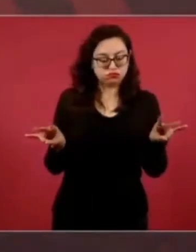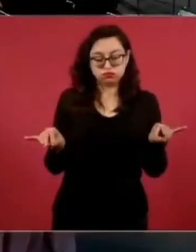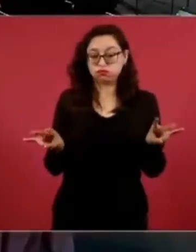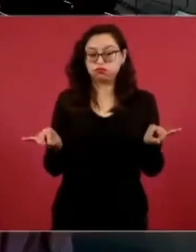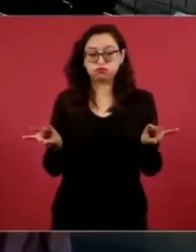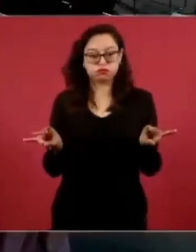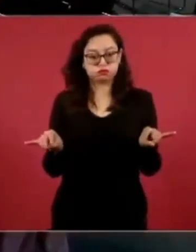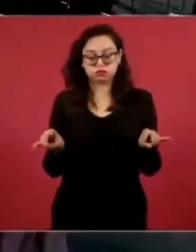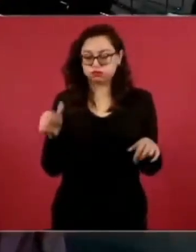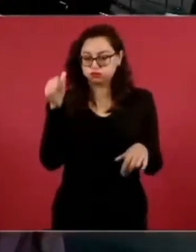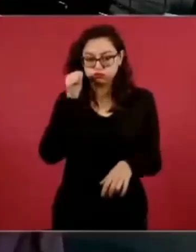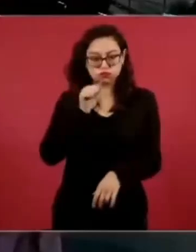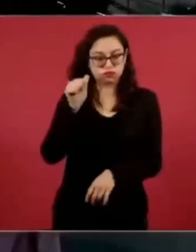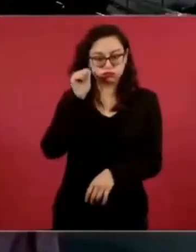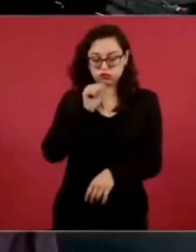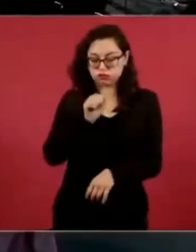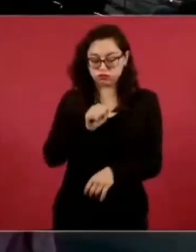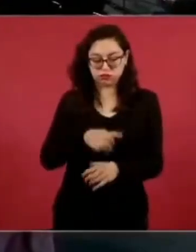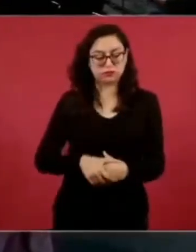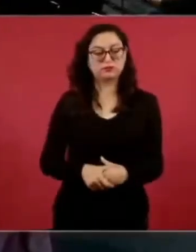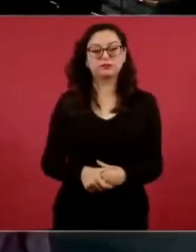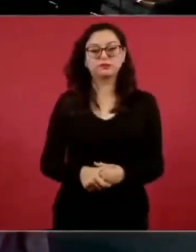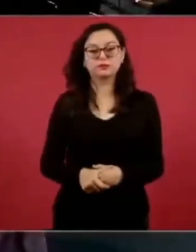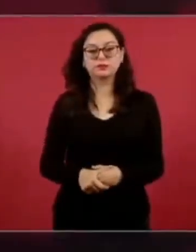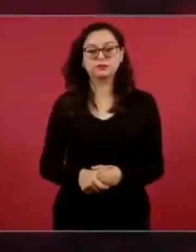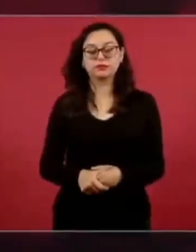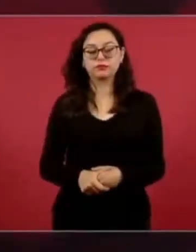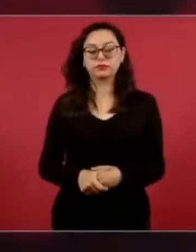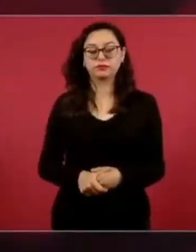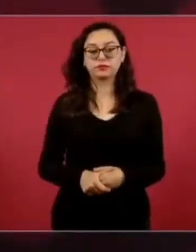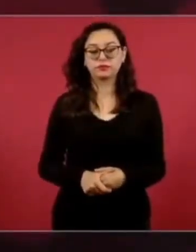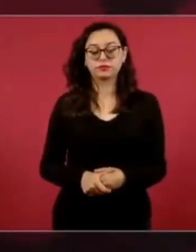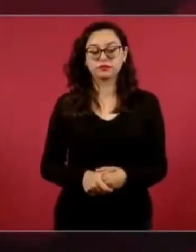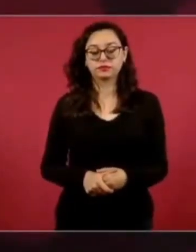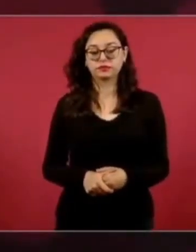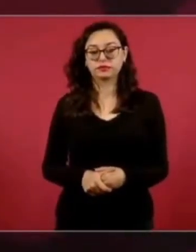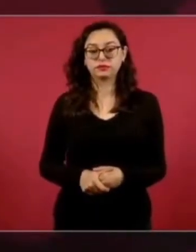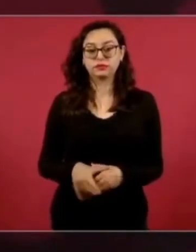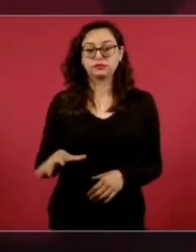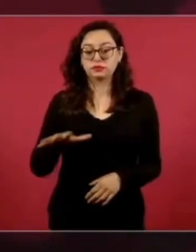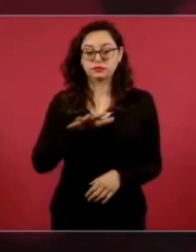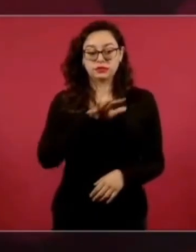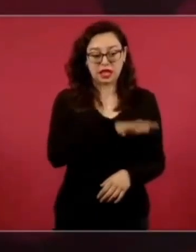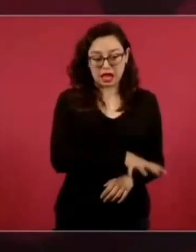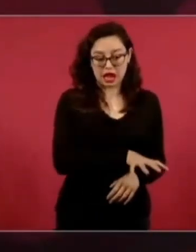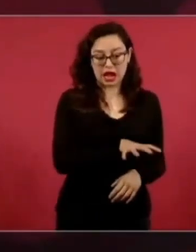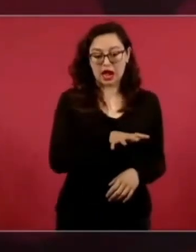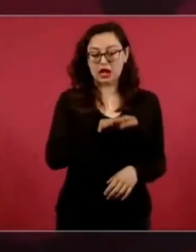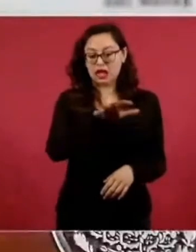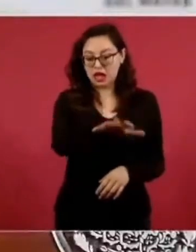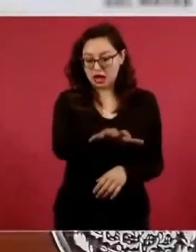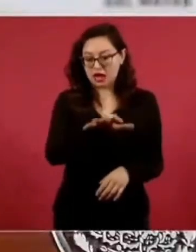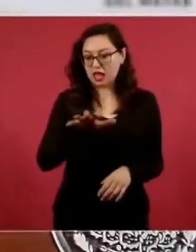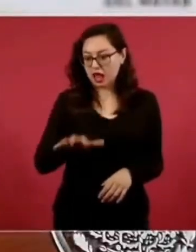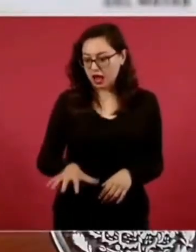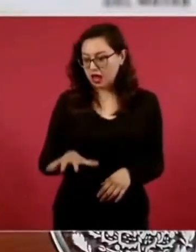responsables de las áreas para que